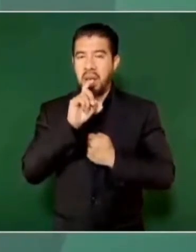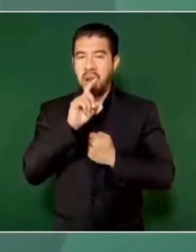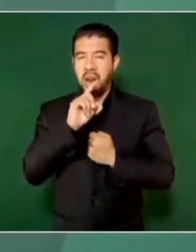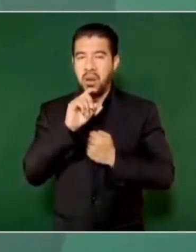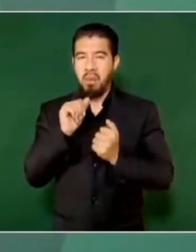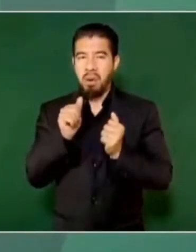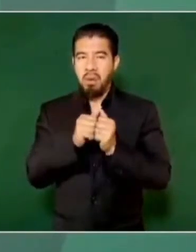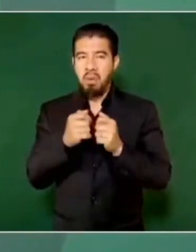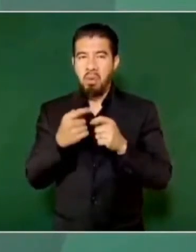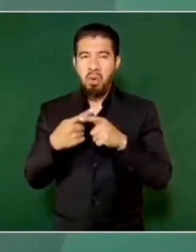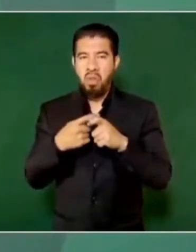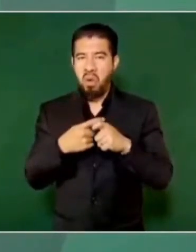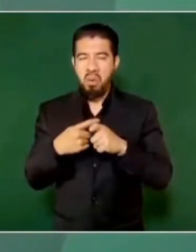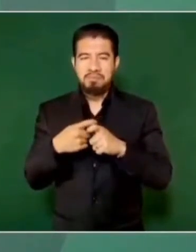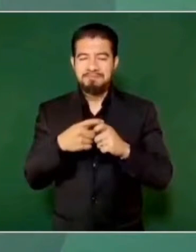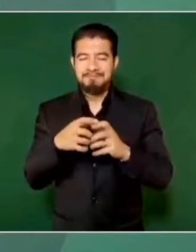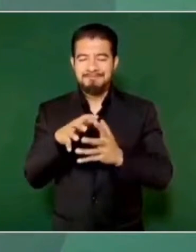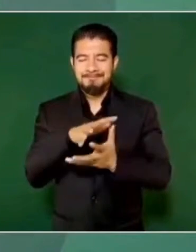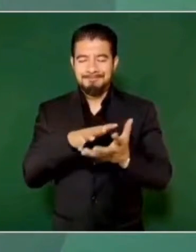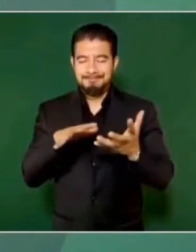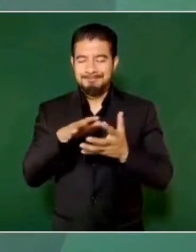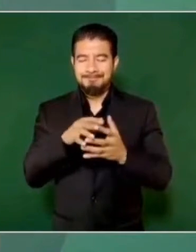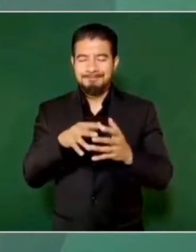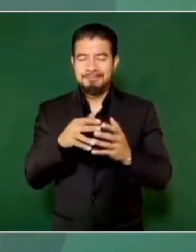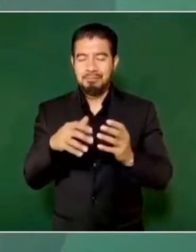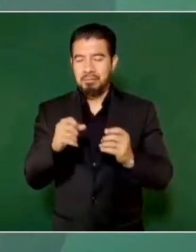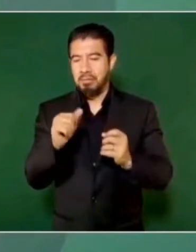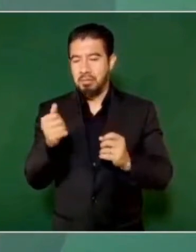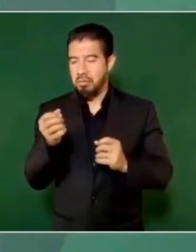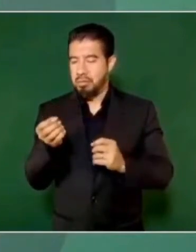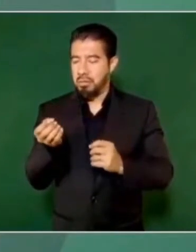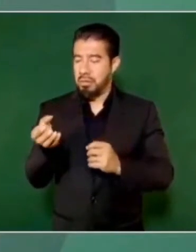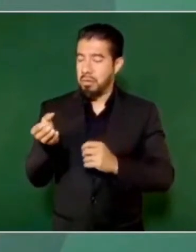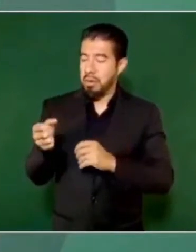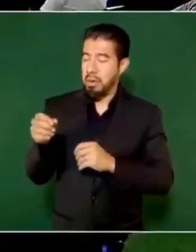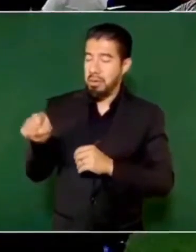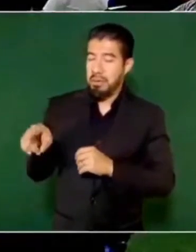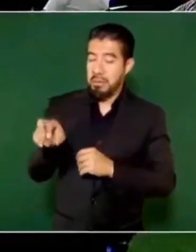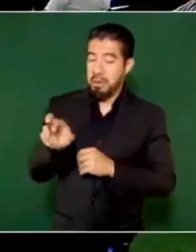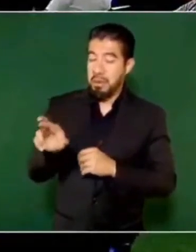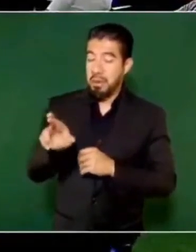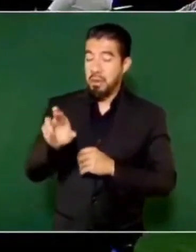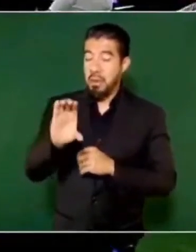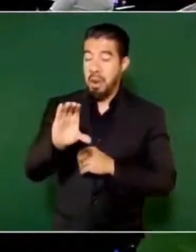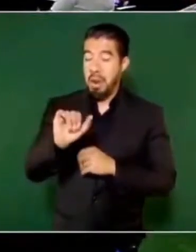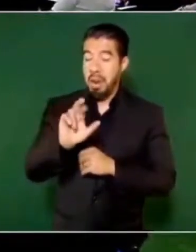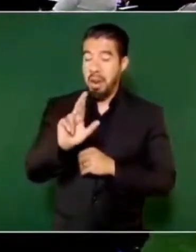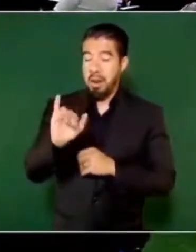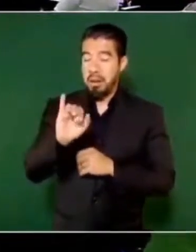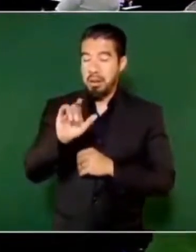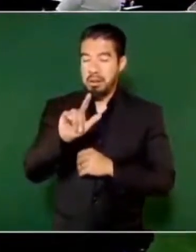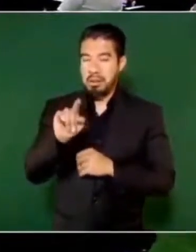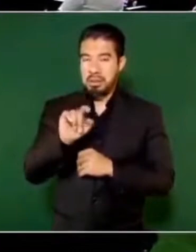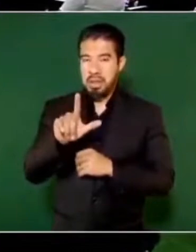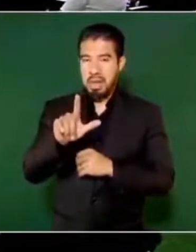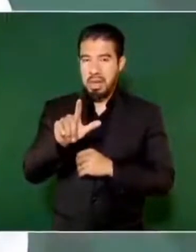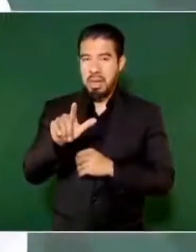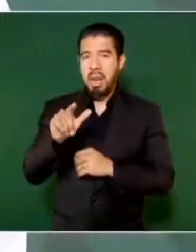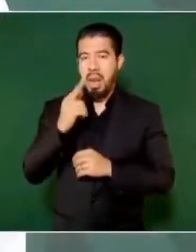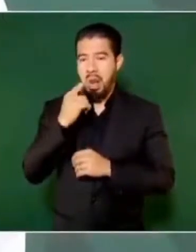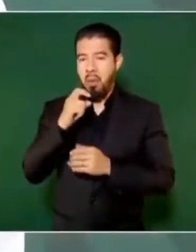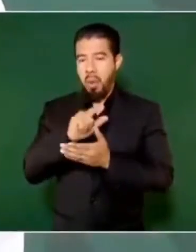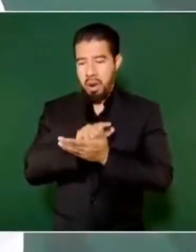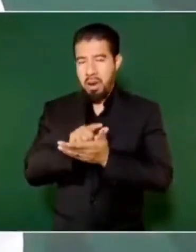y el carrizal es agua más limpia. Entonces, es una